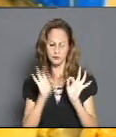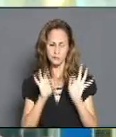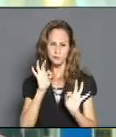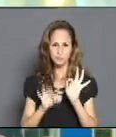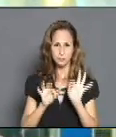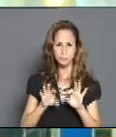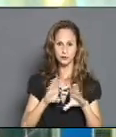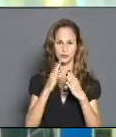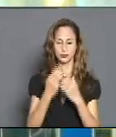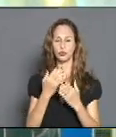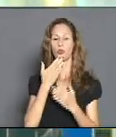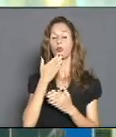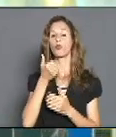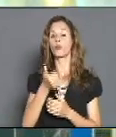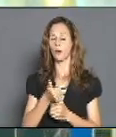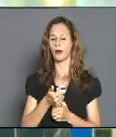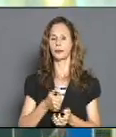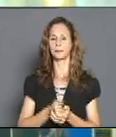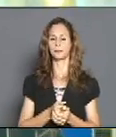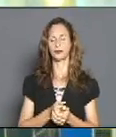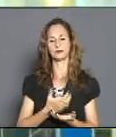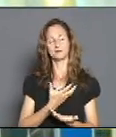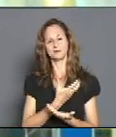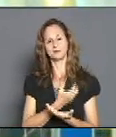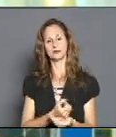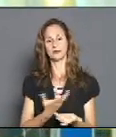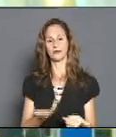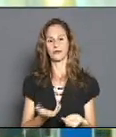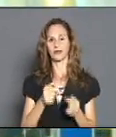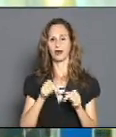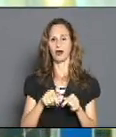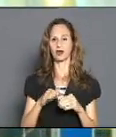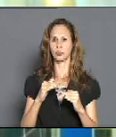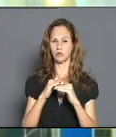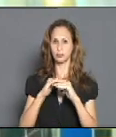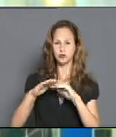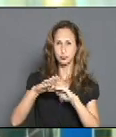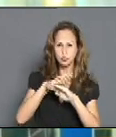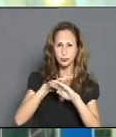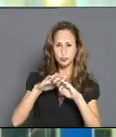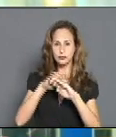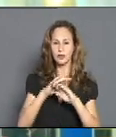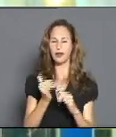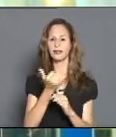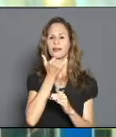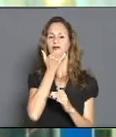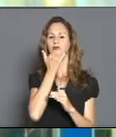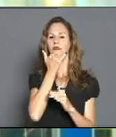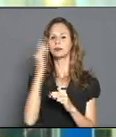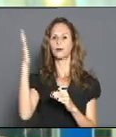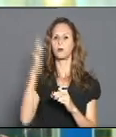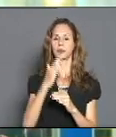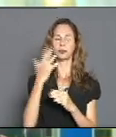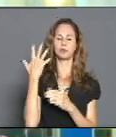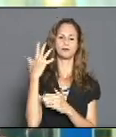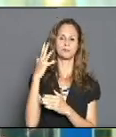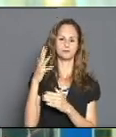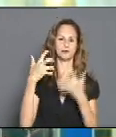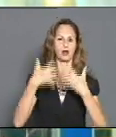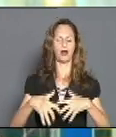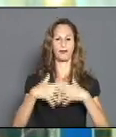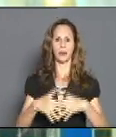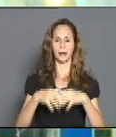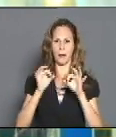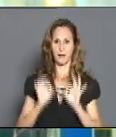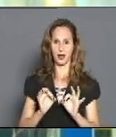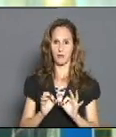Con el lamentable inconveniente que estas placas llegaron con defecto de fabricación y nosotros